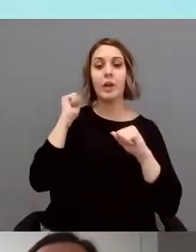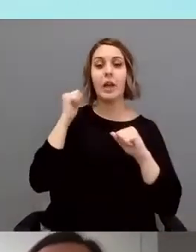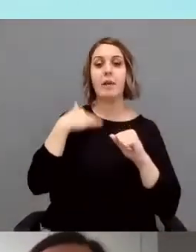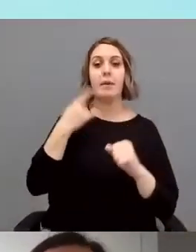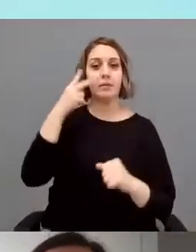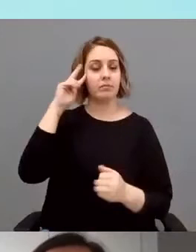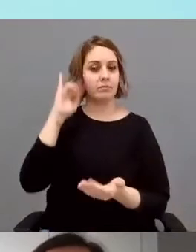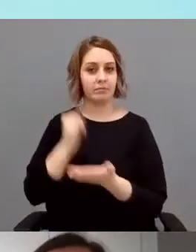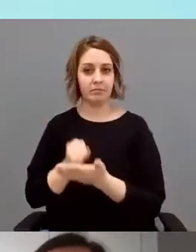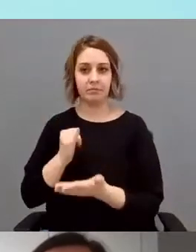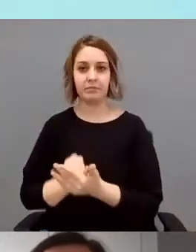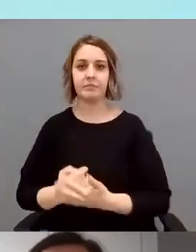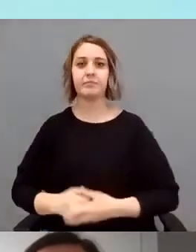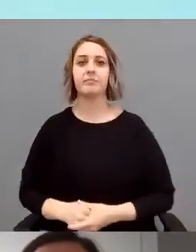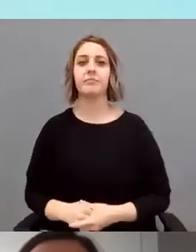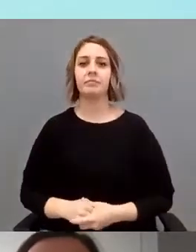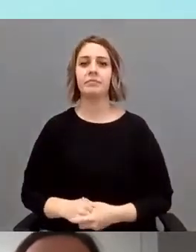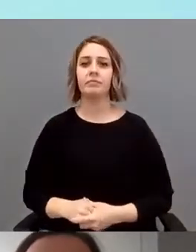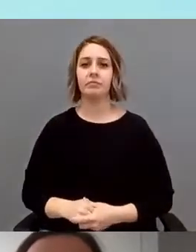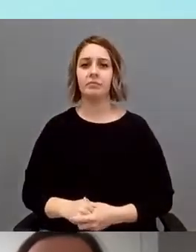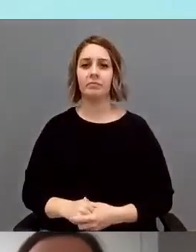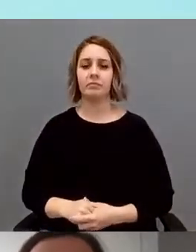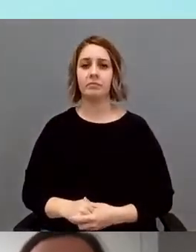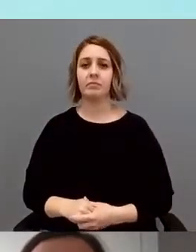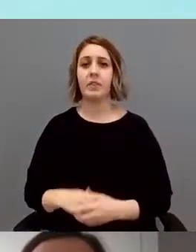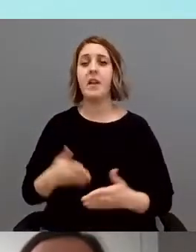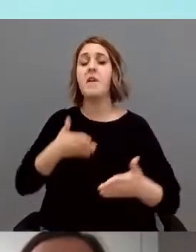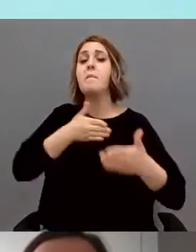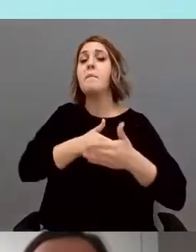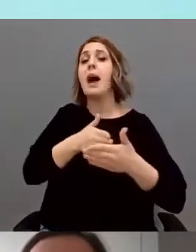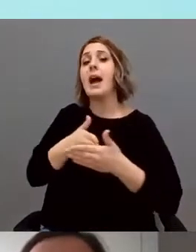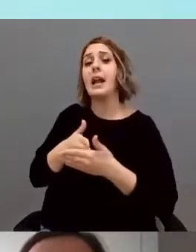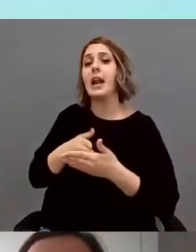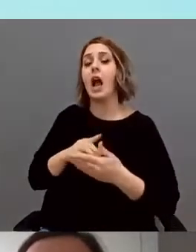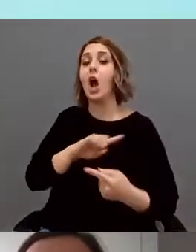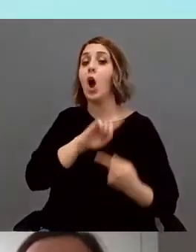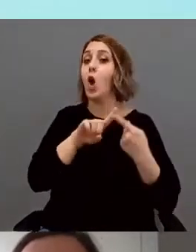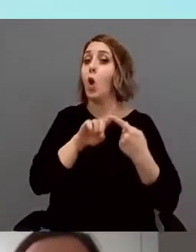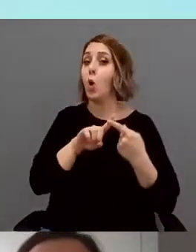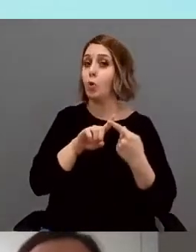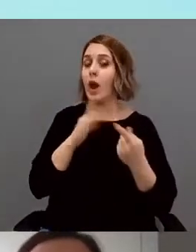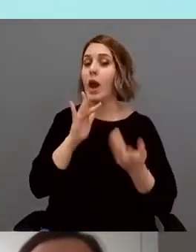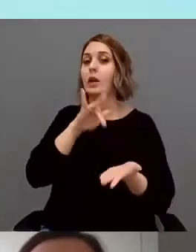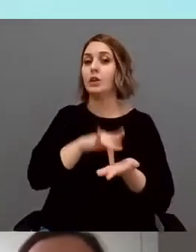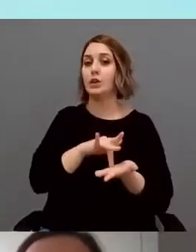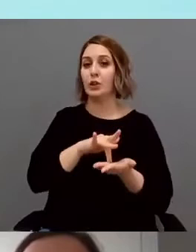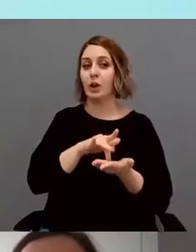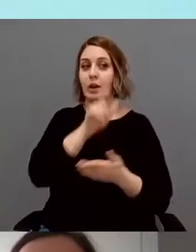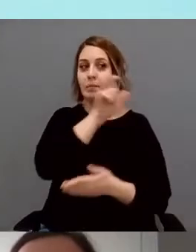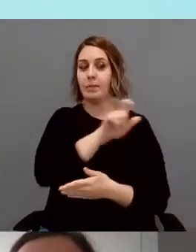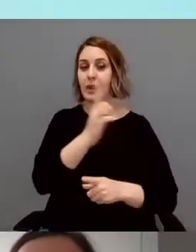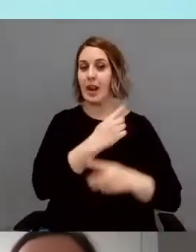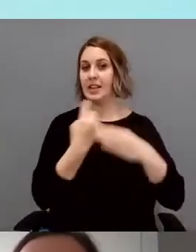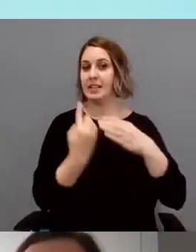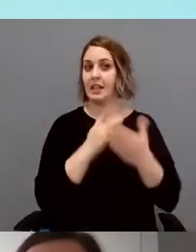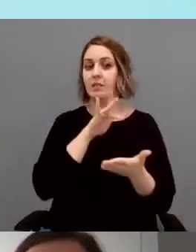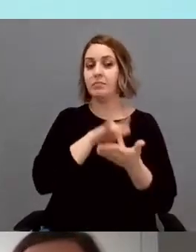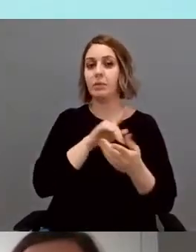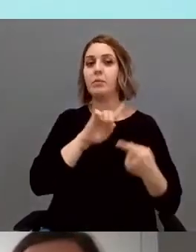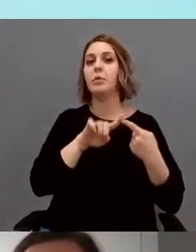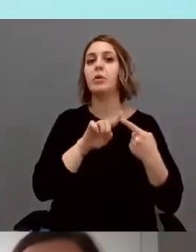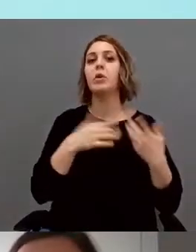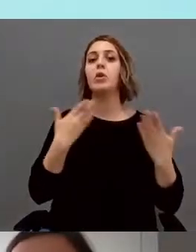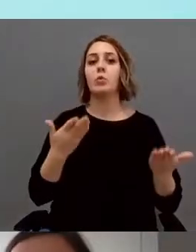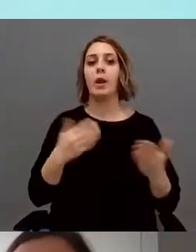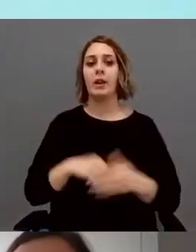Una de las primeras barreras que se encuentran las personas con TEA es al